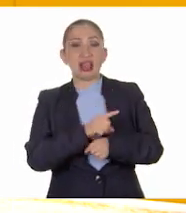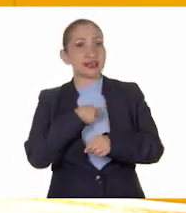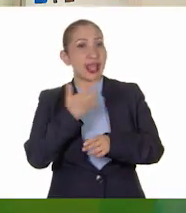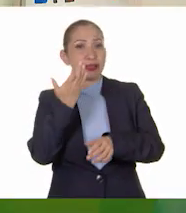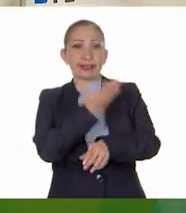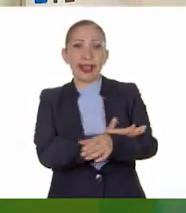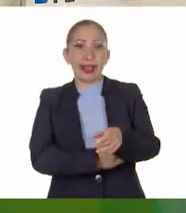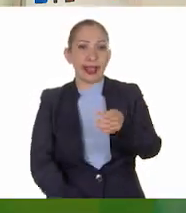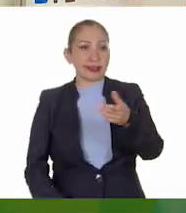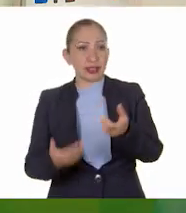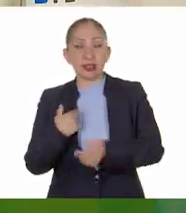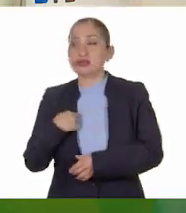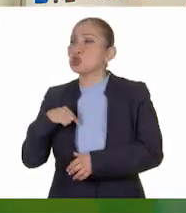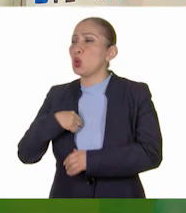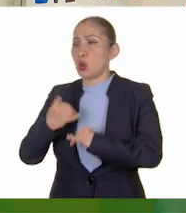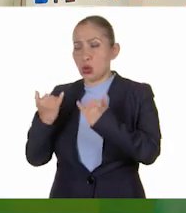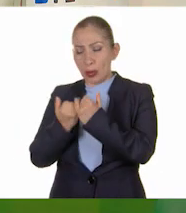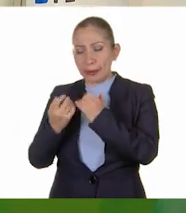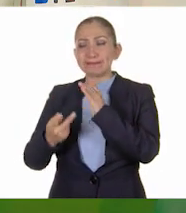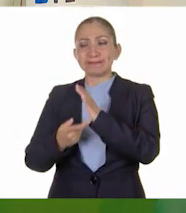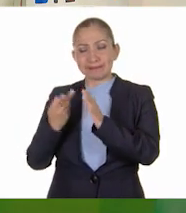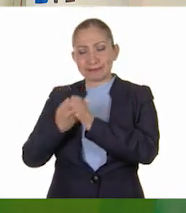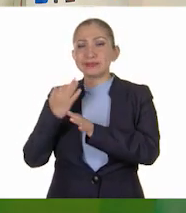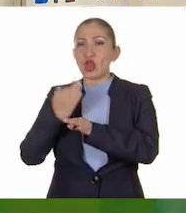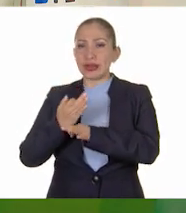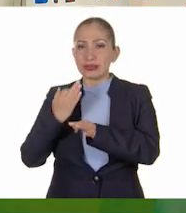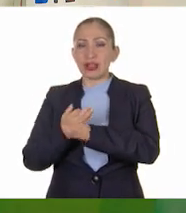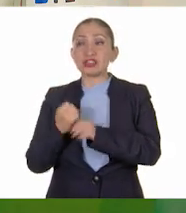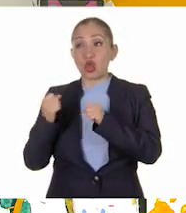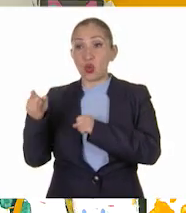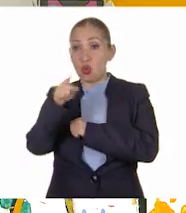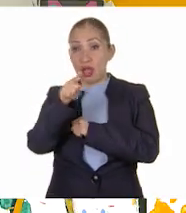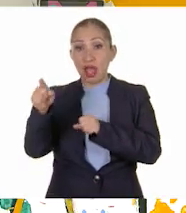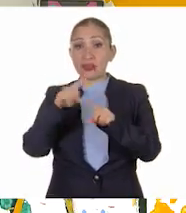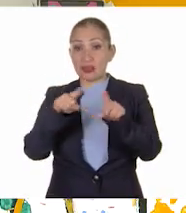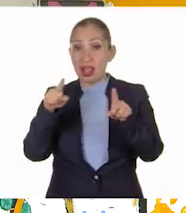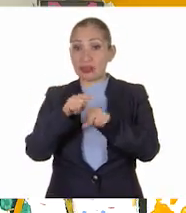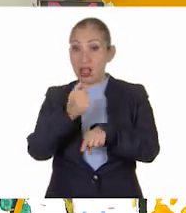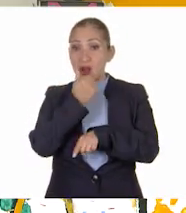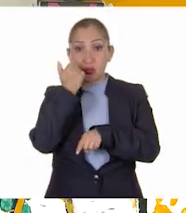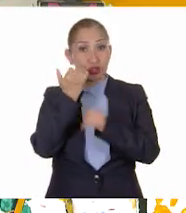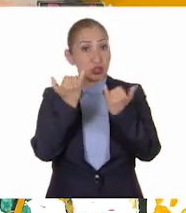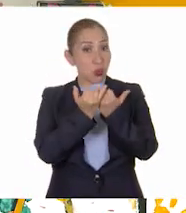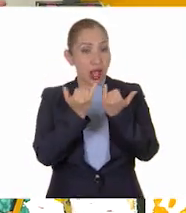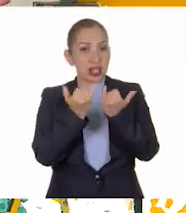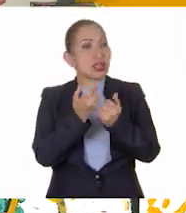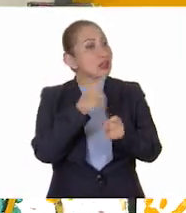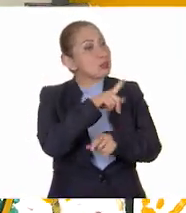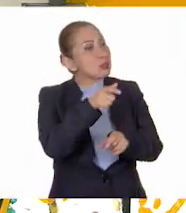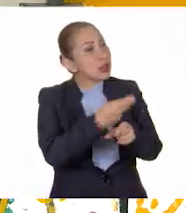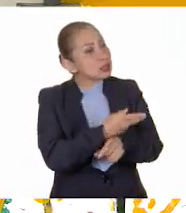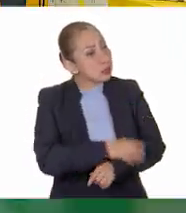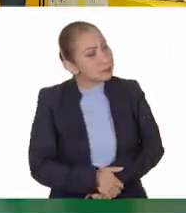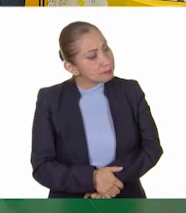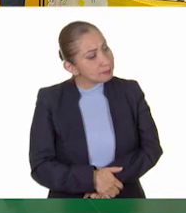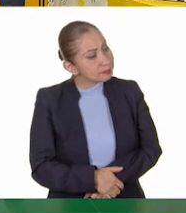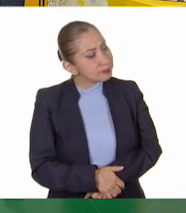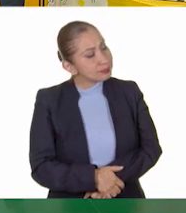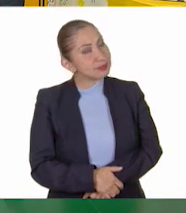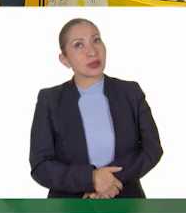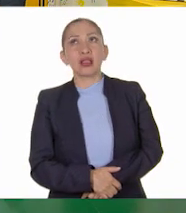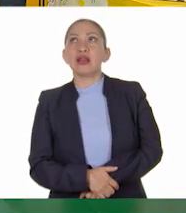entré tarde. A mí me pasa mucho en esta época. Seguro que a varios de aquí también. ¿Y luego qué pasó? Que